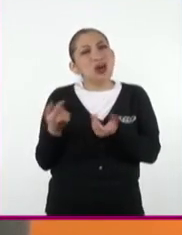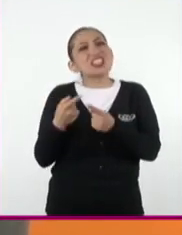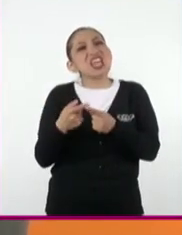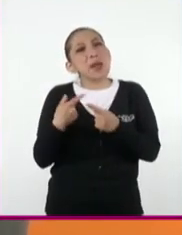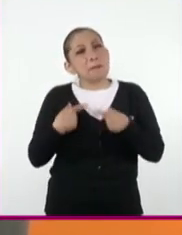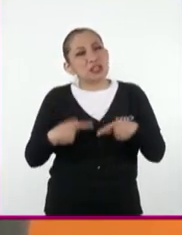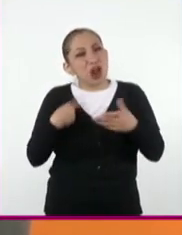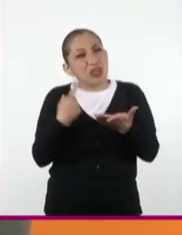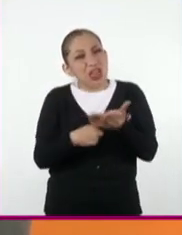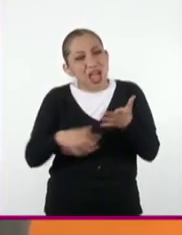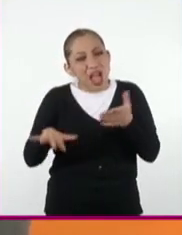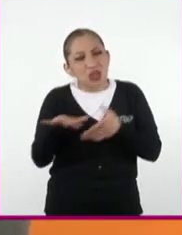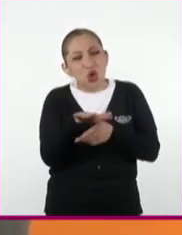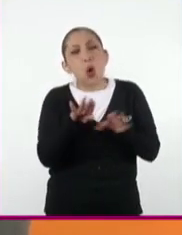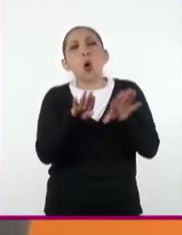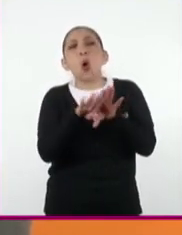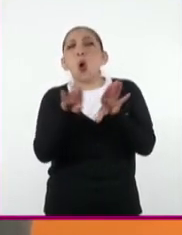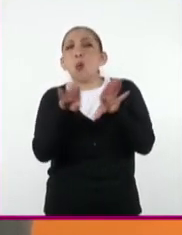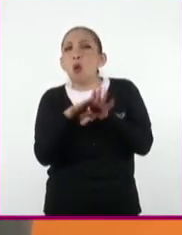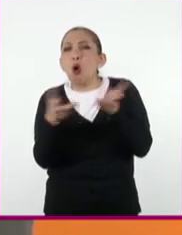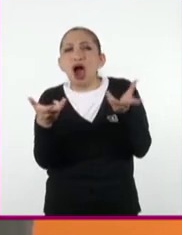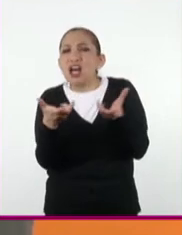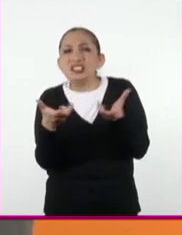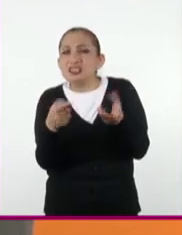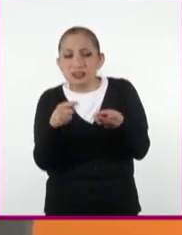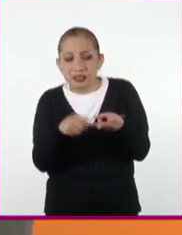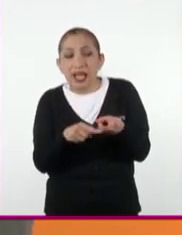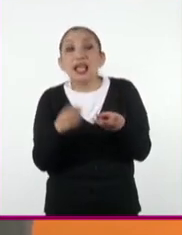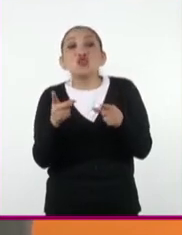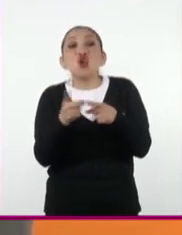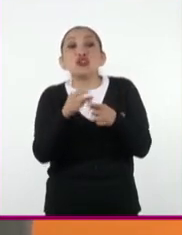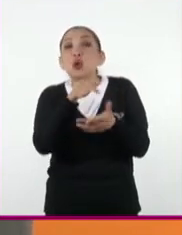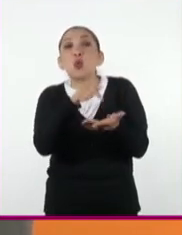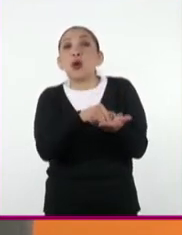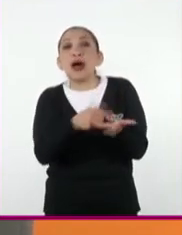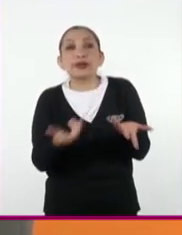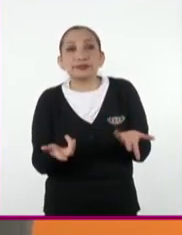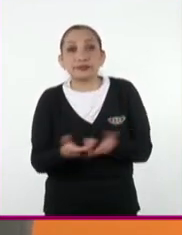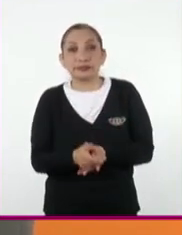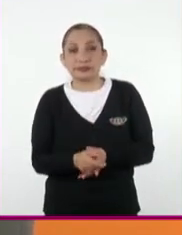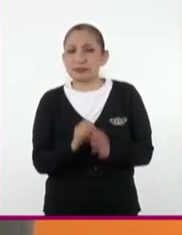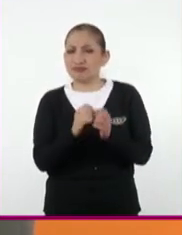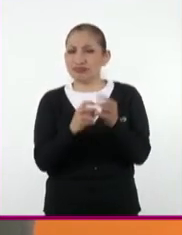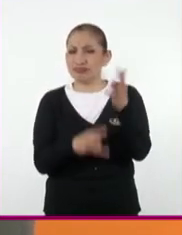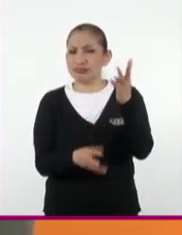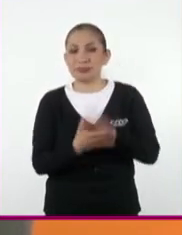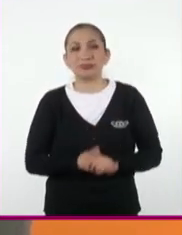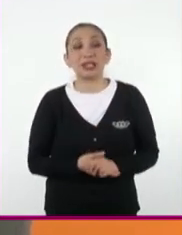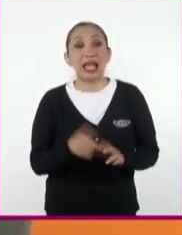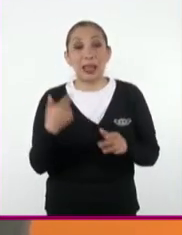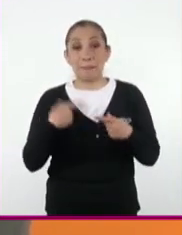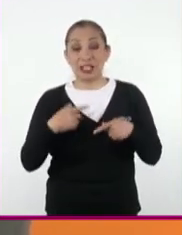quiénes participaron en ellos, cómo participaron y en dónde ocurrieron, etc. El historiador busca